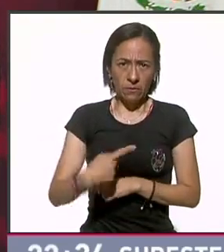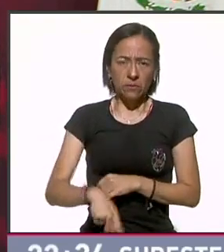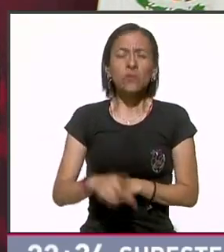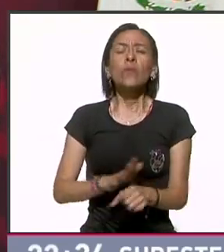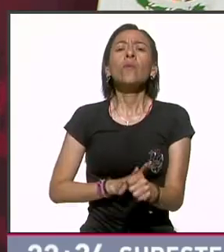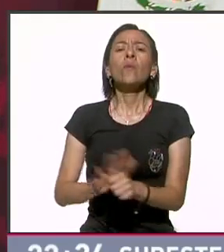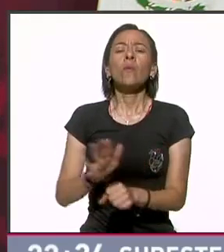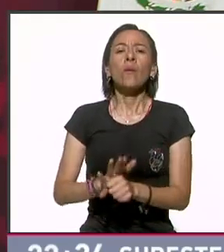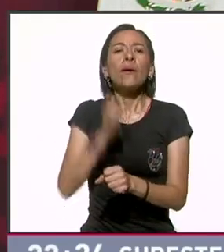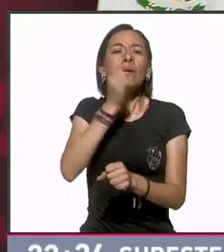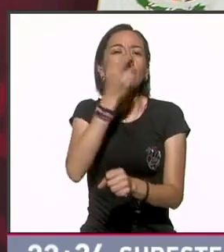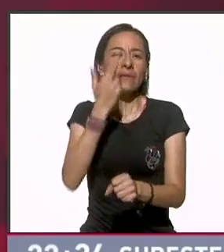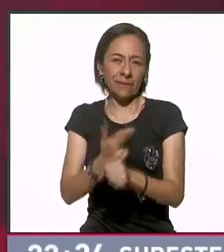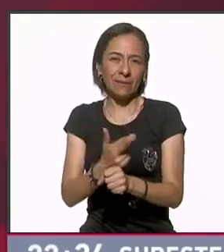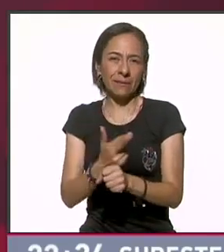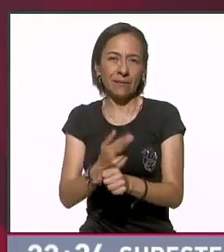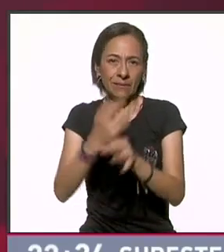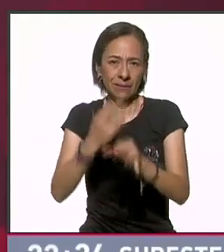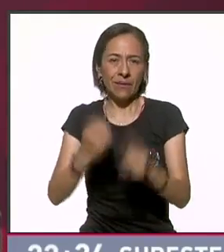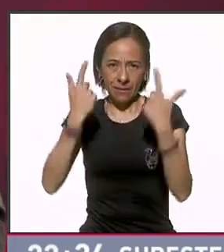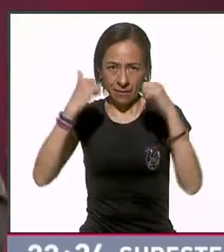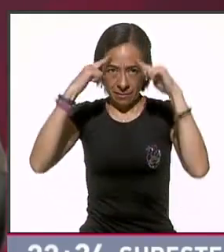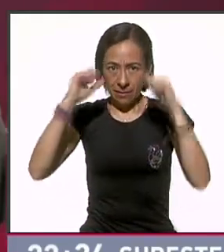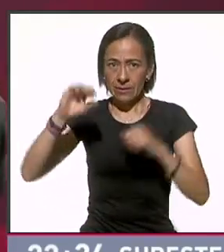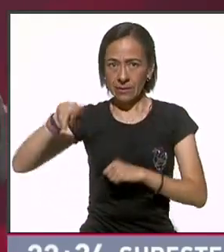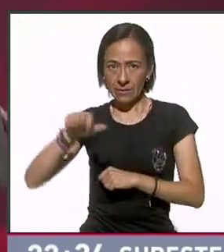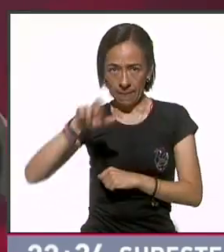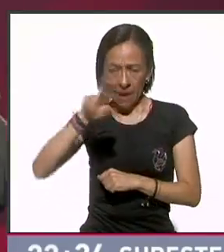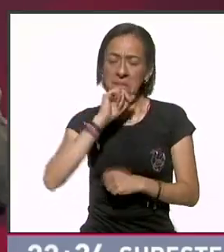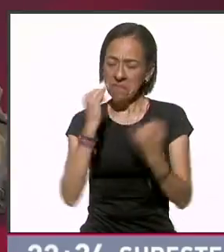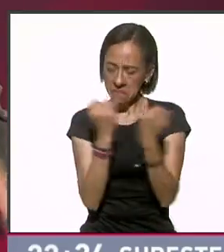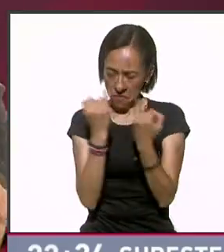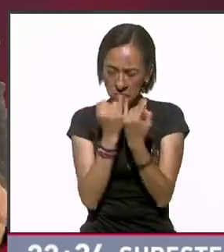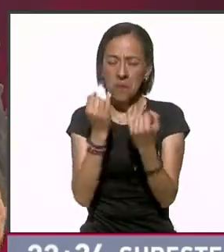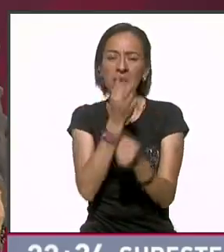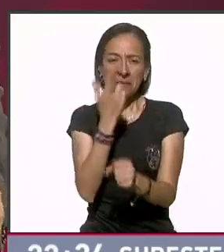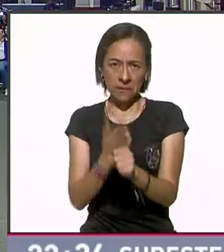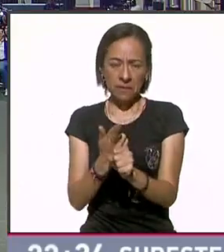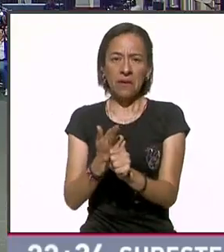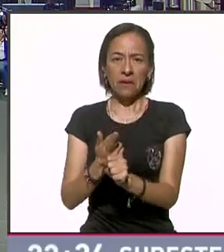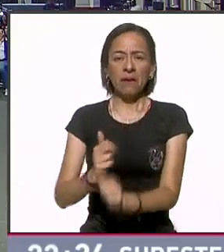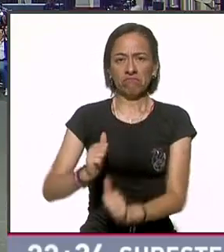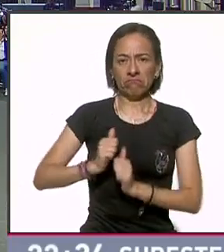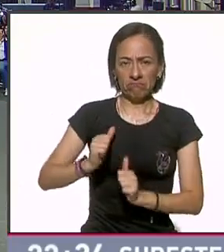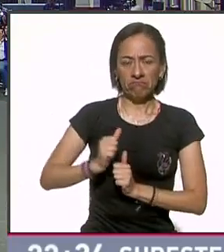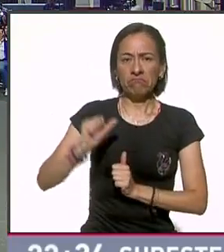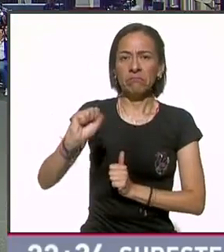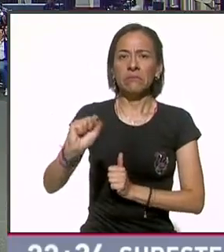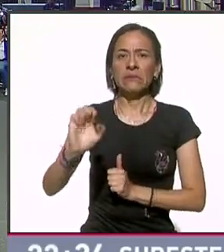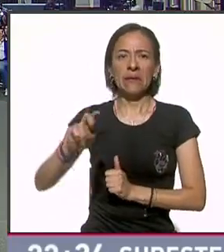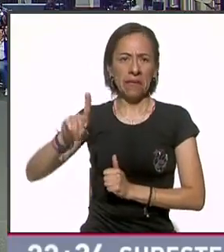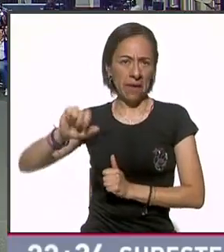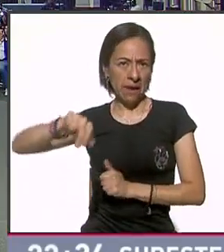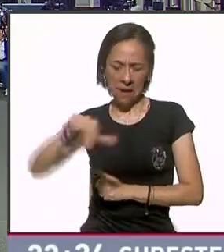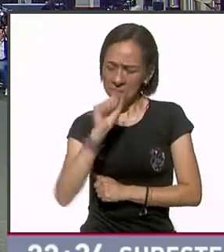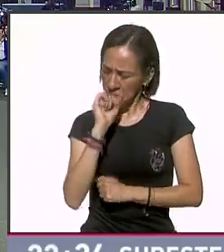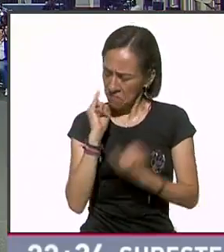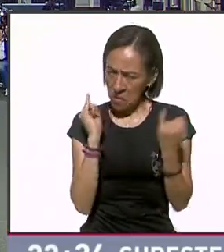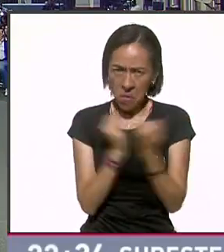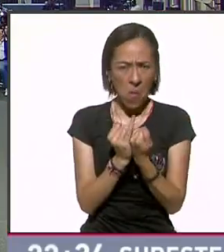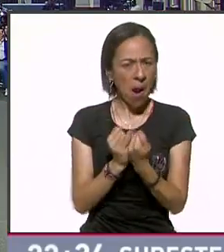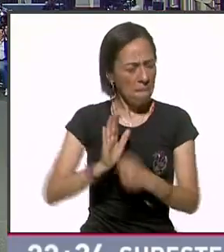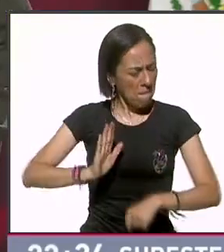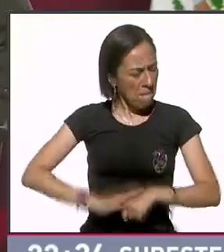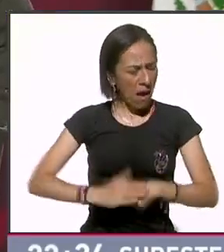Secretaría de Marina y la Secretaría de la Defensa porque estamos